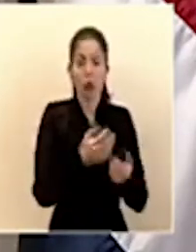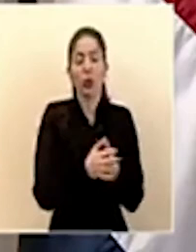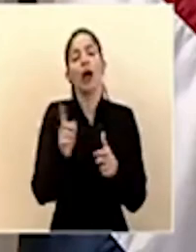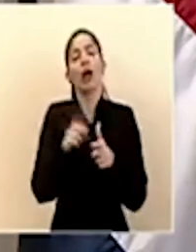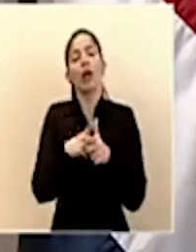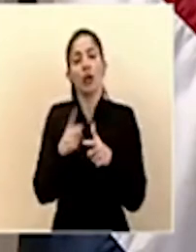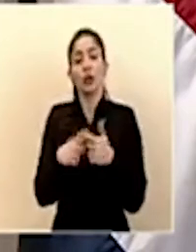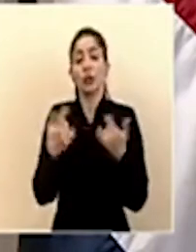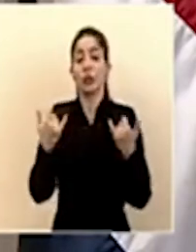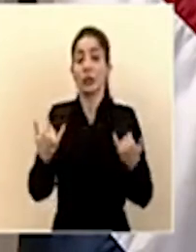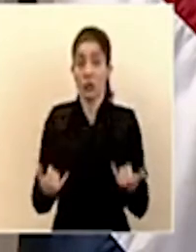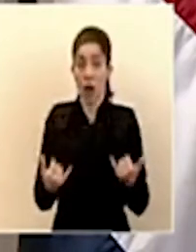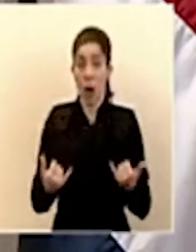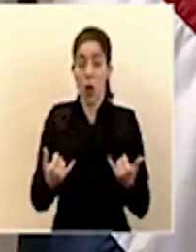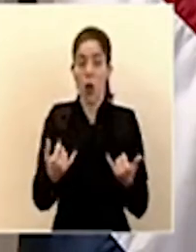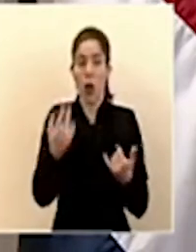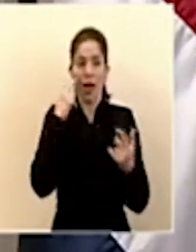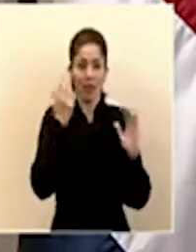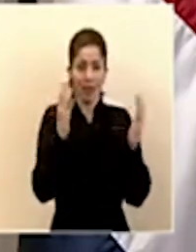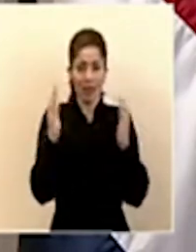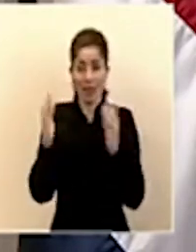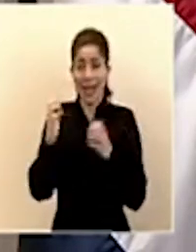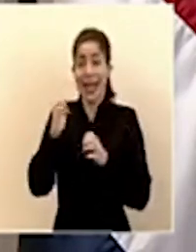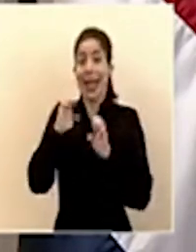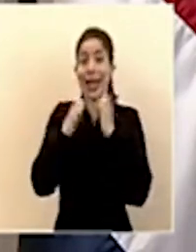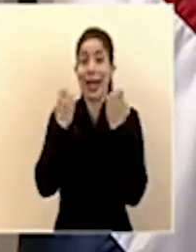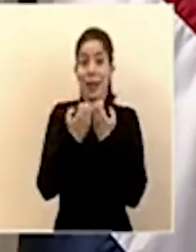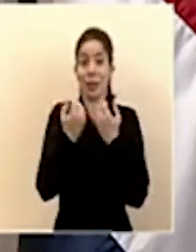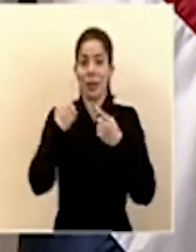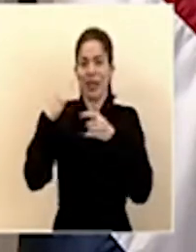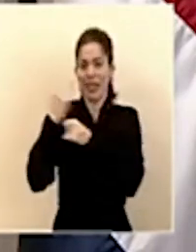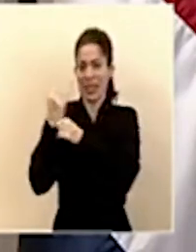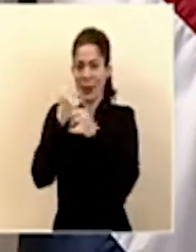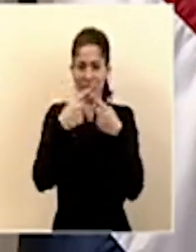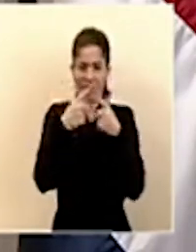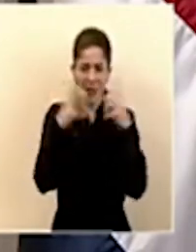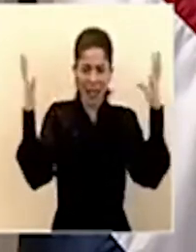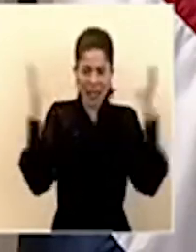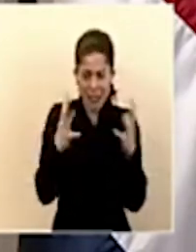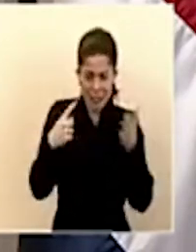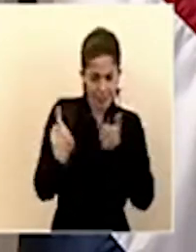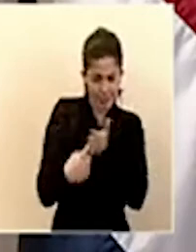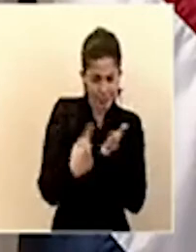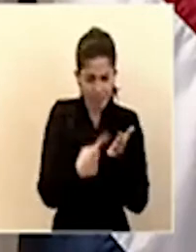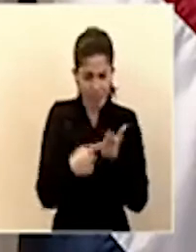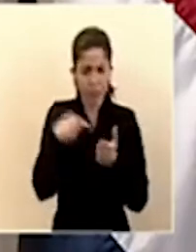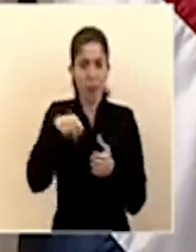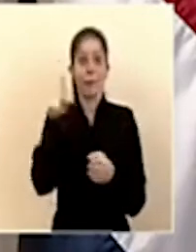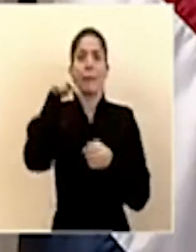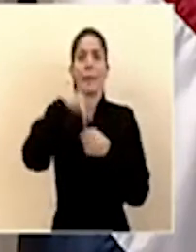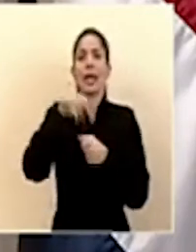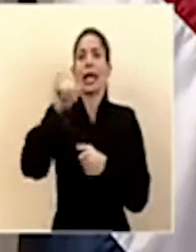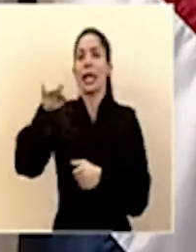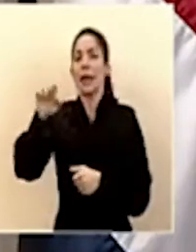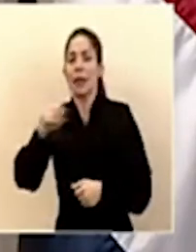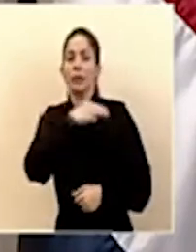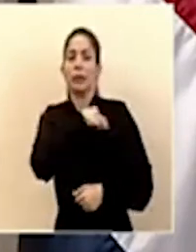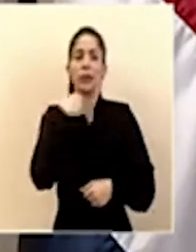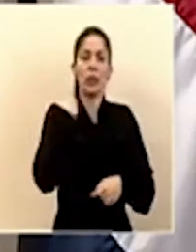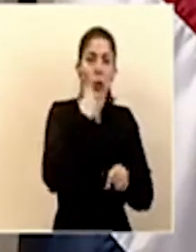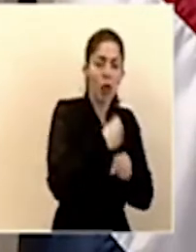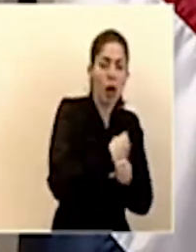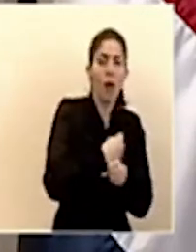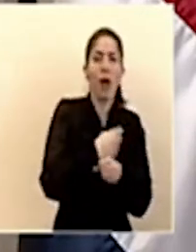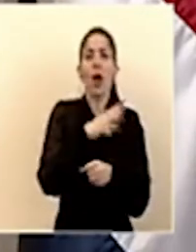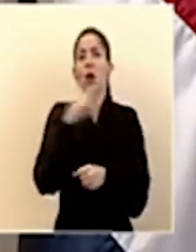esta manera, a la luz de un equipo interinstitucional en el que estamos trabajando y en el cual participaría el IMAS, el Ministerio de Trabajo,